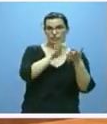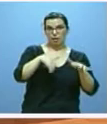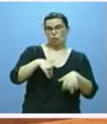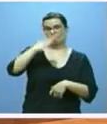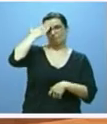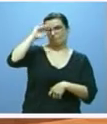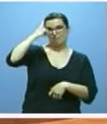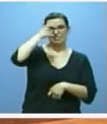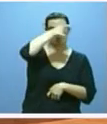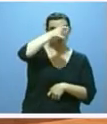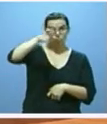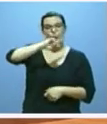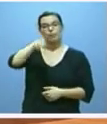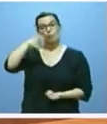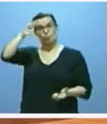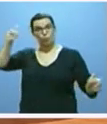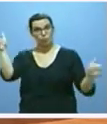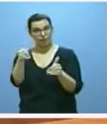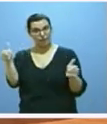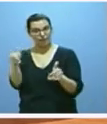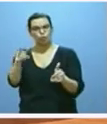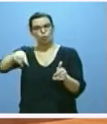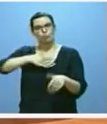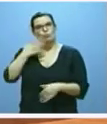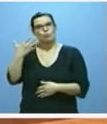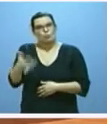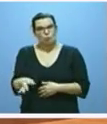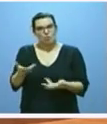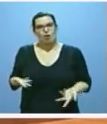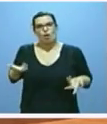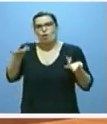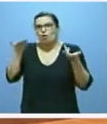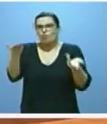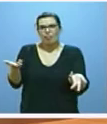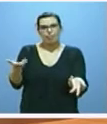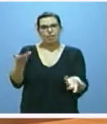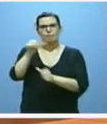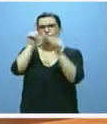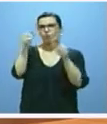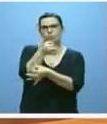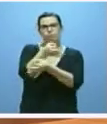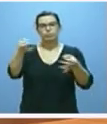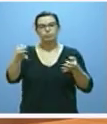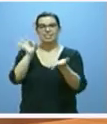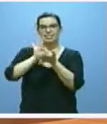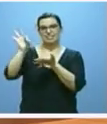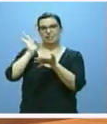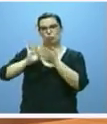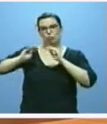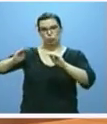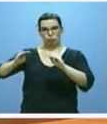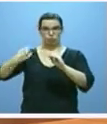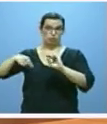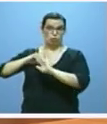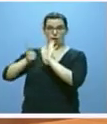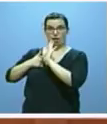favorecer que los pequeños municipios tengan capacidad de prestar de la forma más eficiente los servicios que las leyes